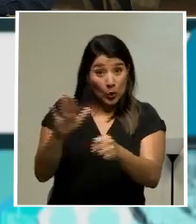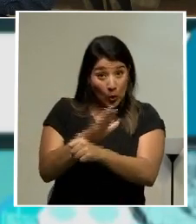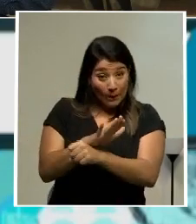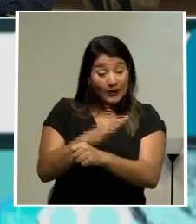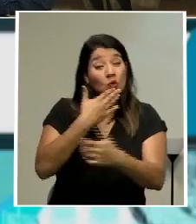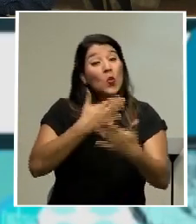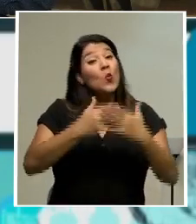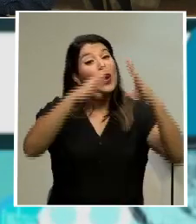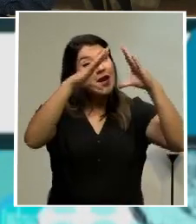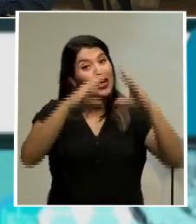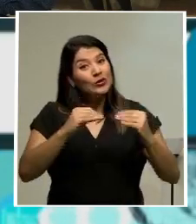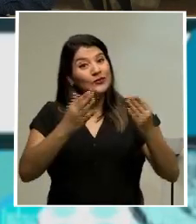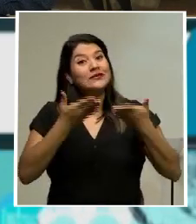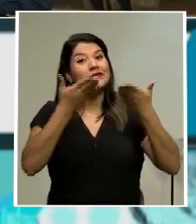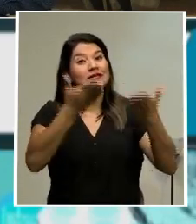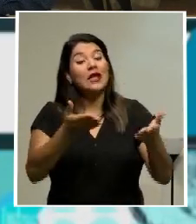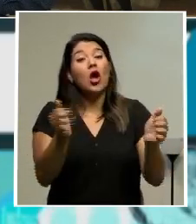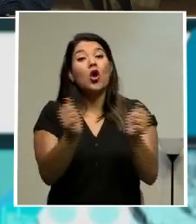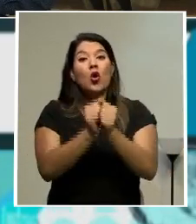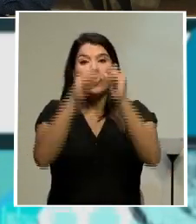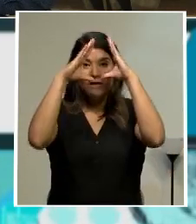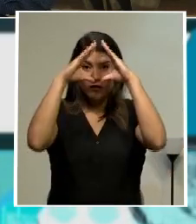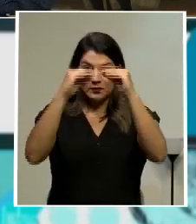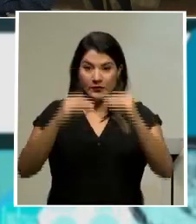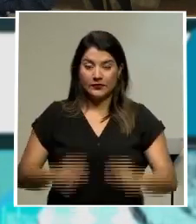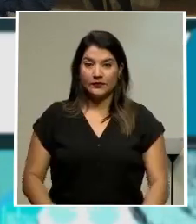noches, David. Adelante con la información.